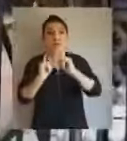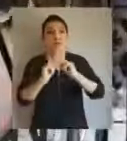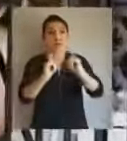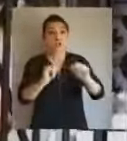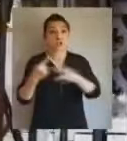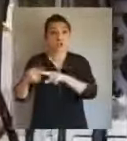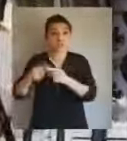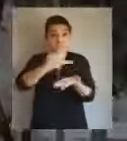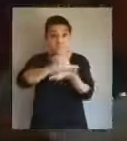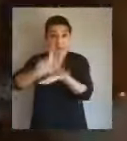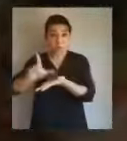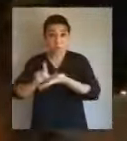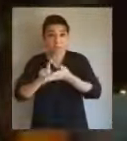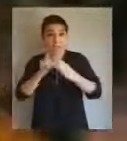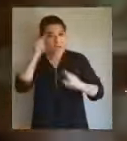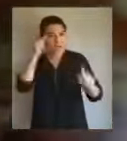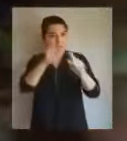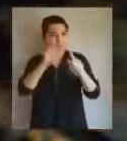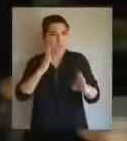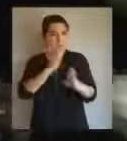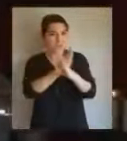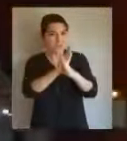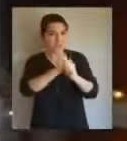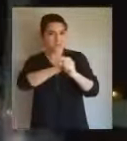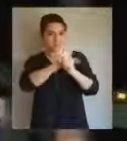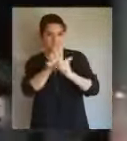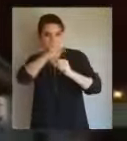expansión del coronavirus. Música